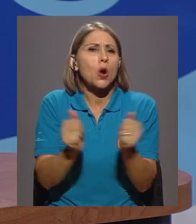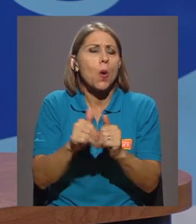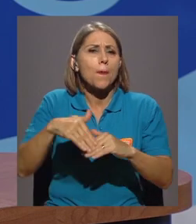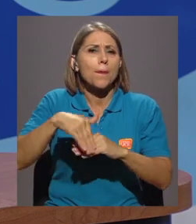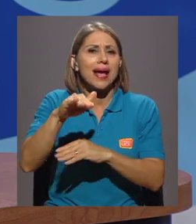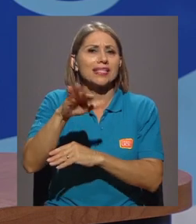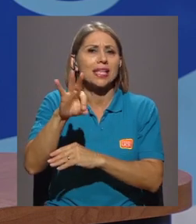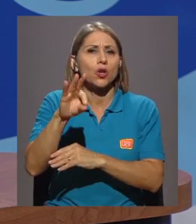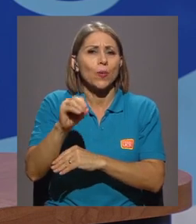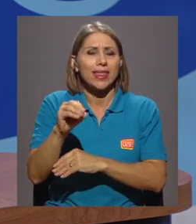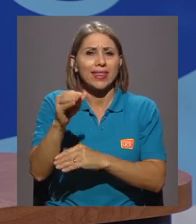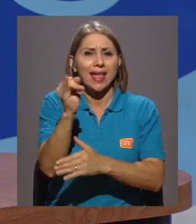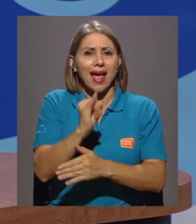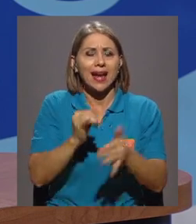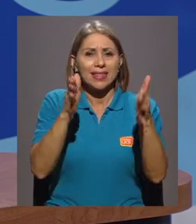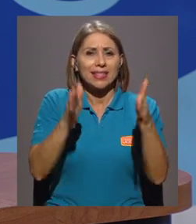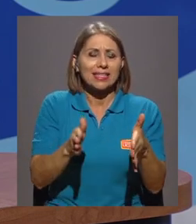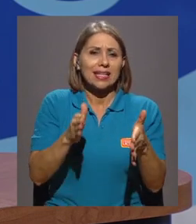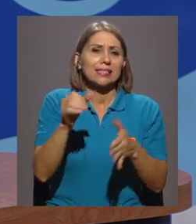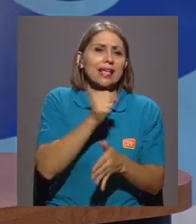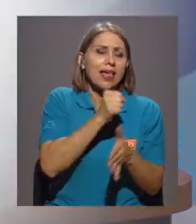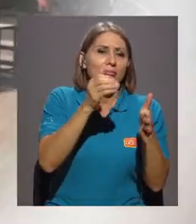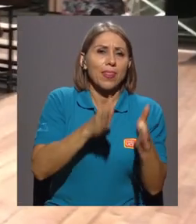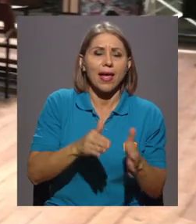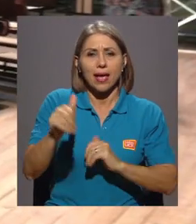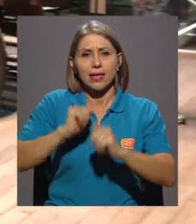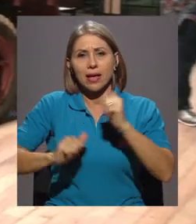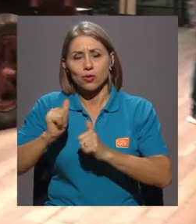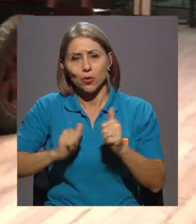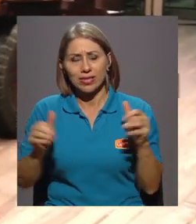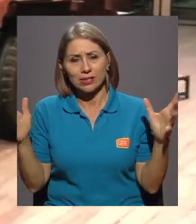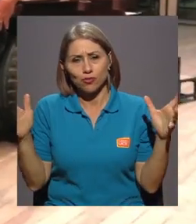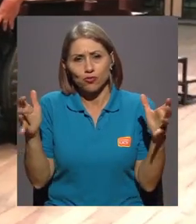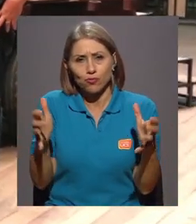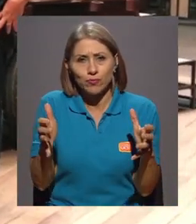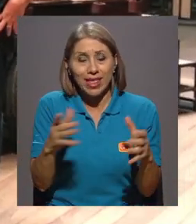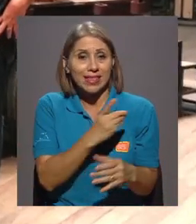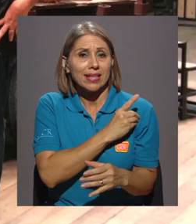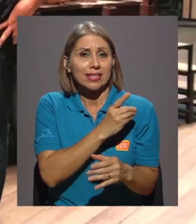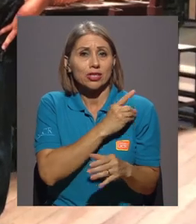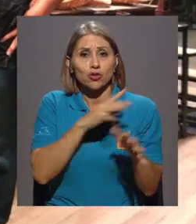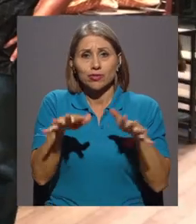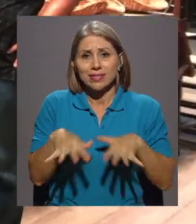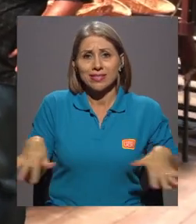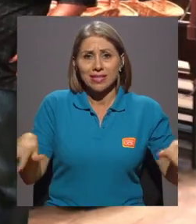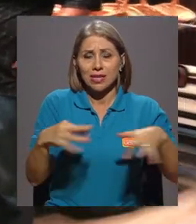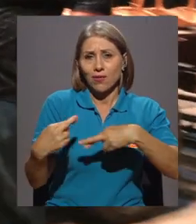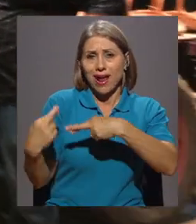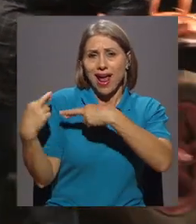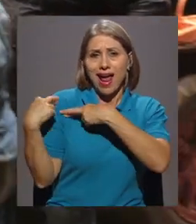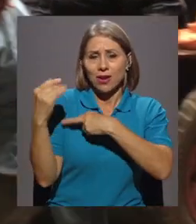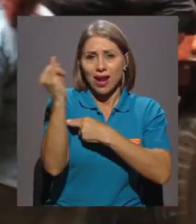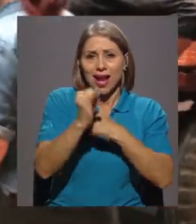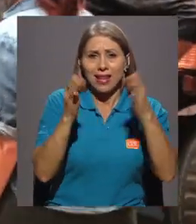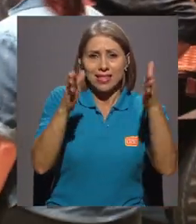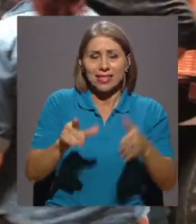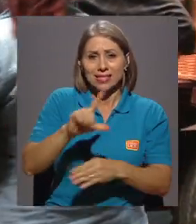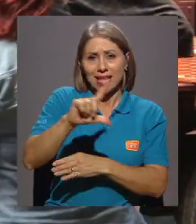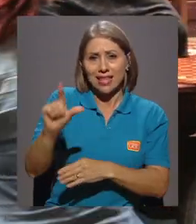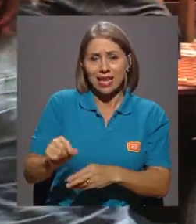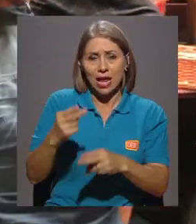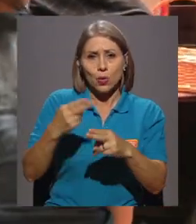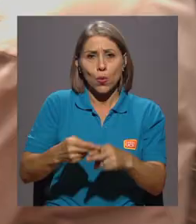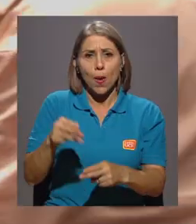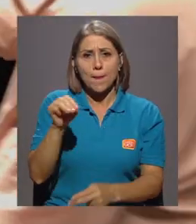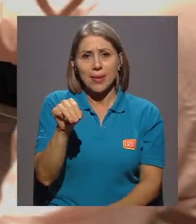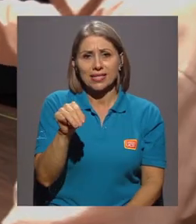más de 90 artistas, entre cantantes y actores. La dirección escénica estuvo a cargo del artista italiano Massimo